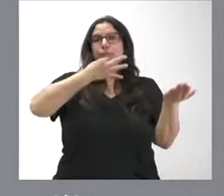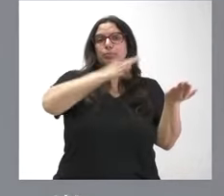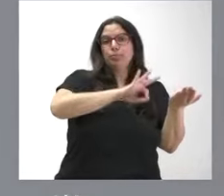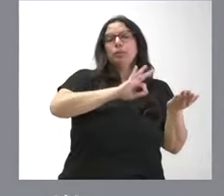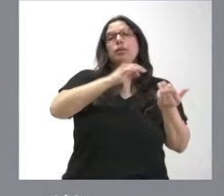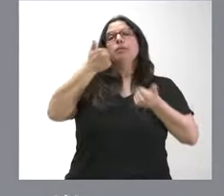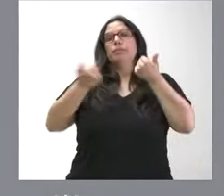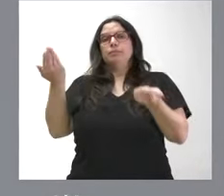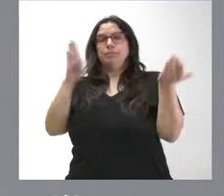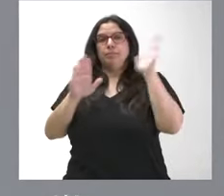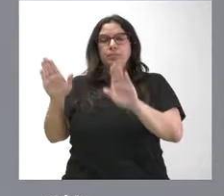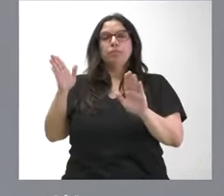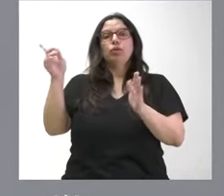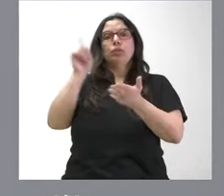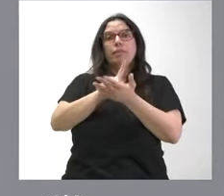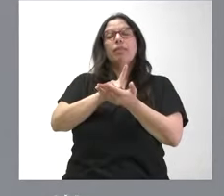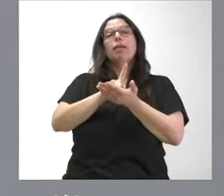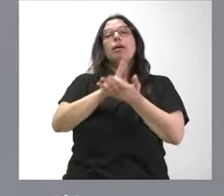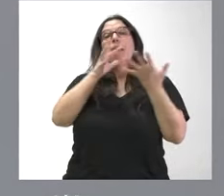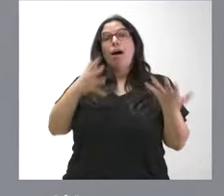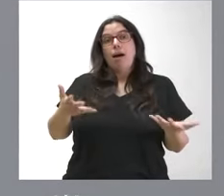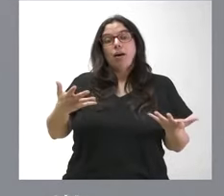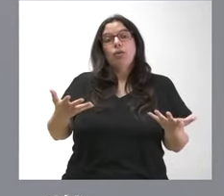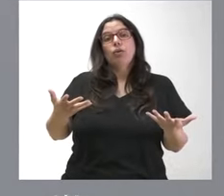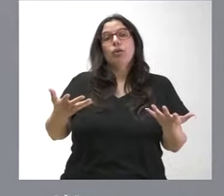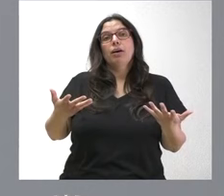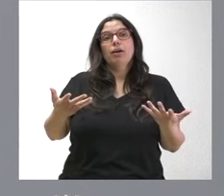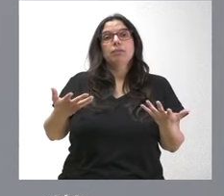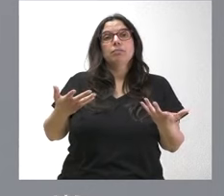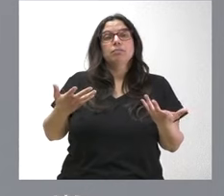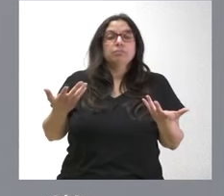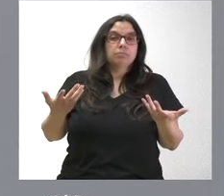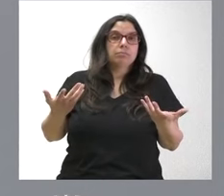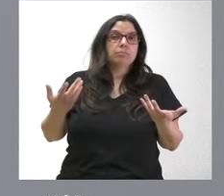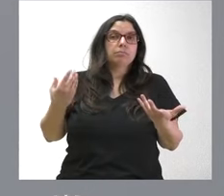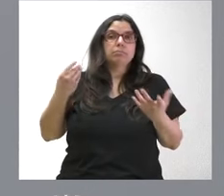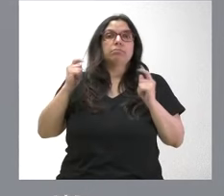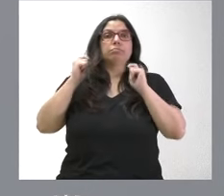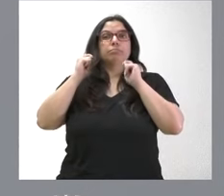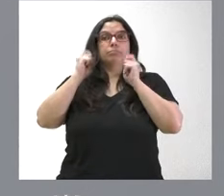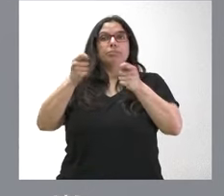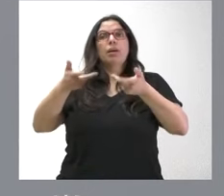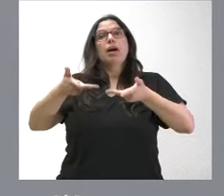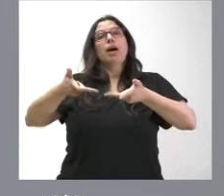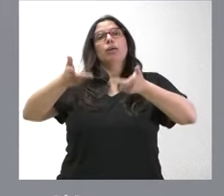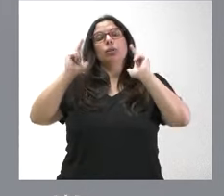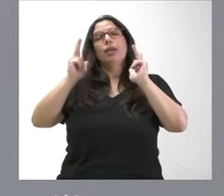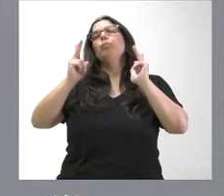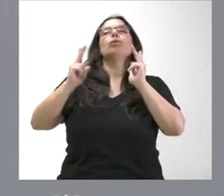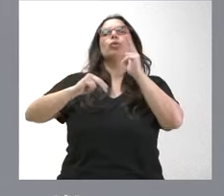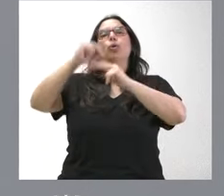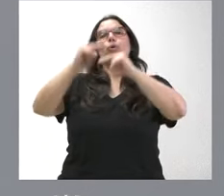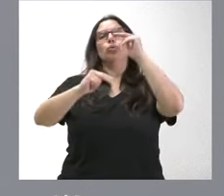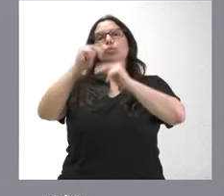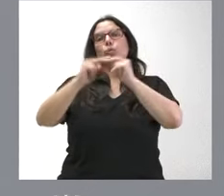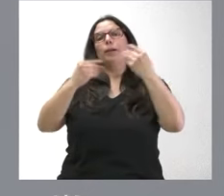museo de la Semana Santa y ahora lo que hacemos es proceder a autorizar la construcción del